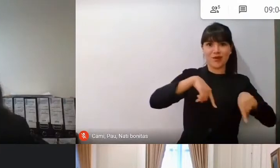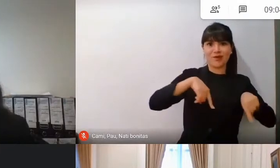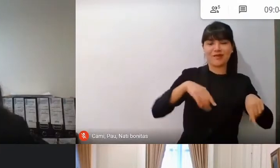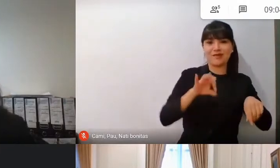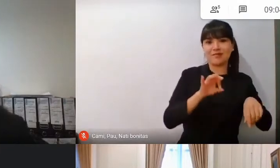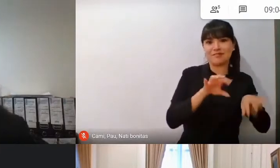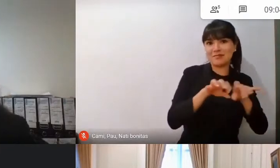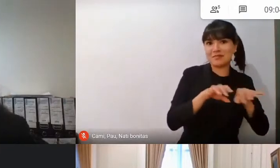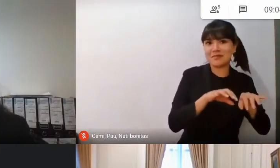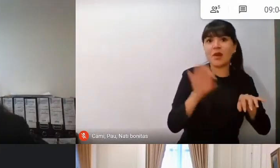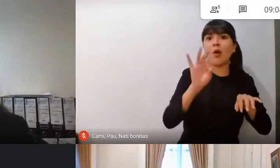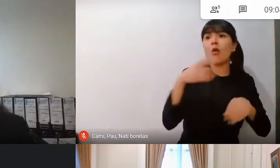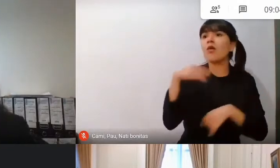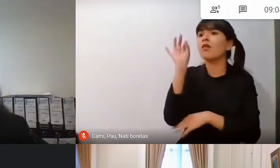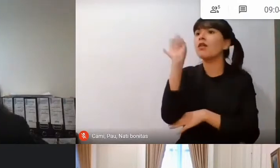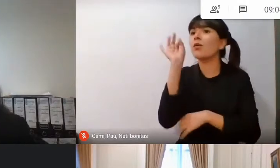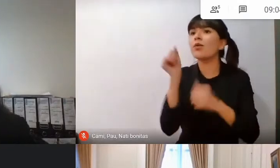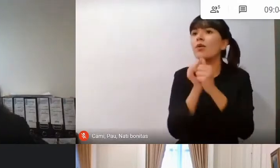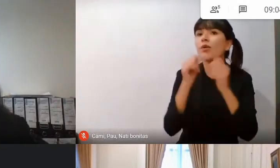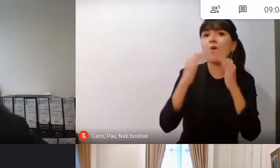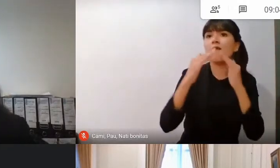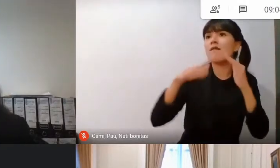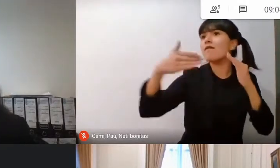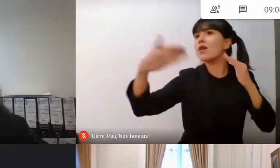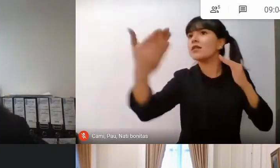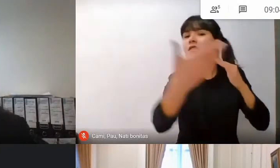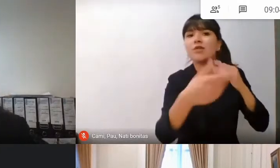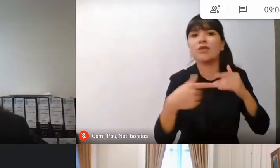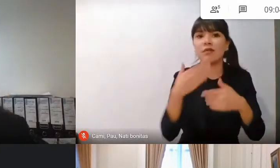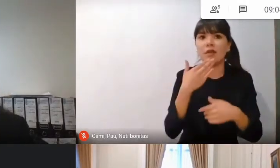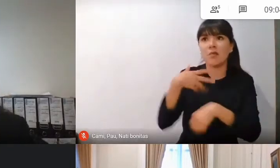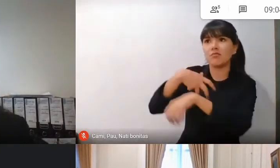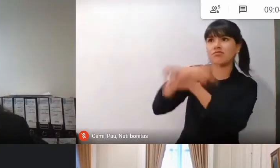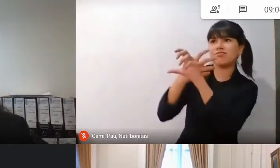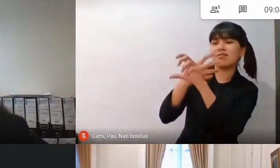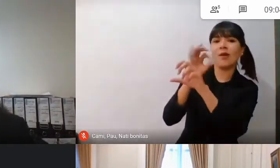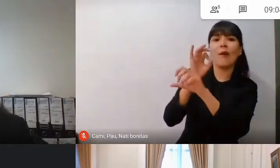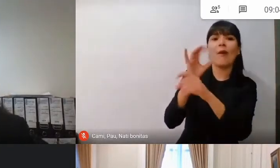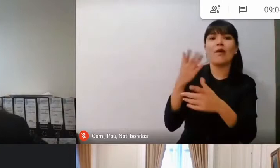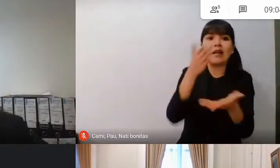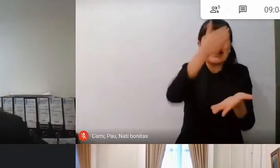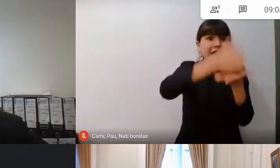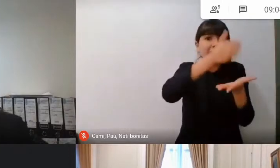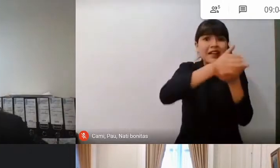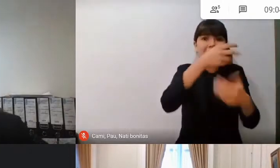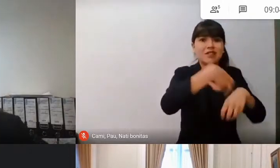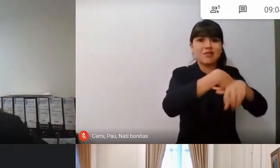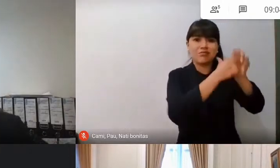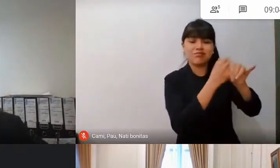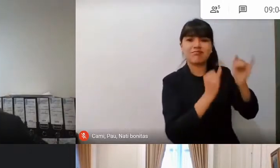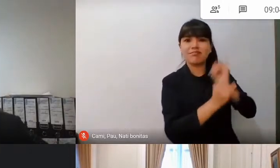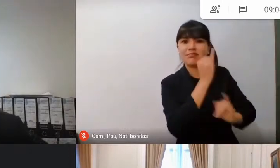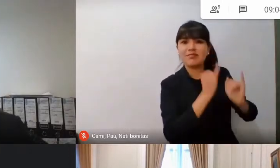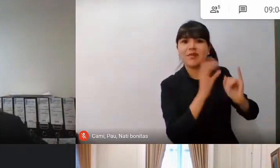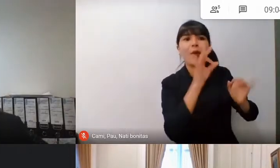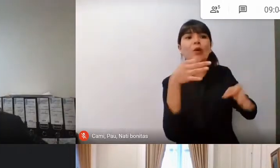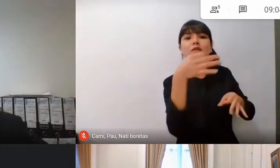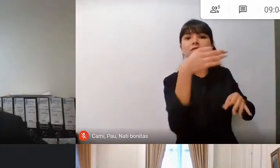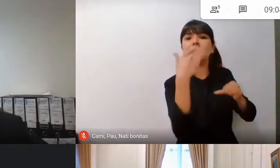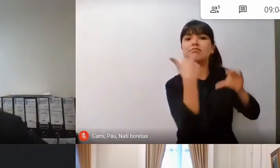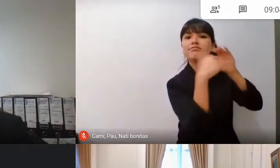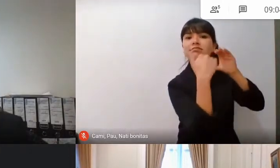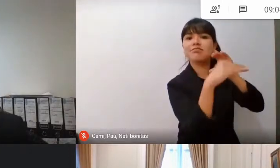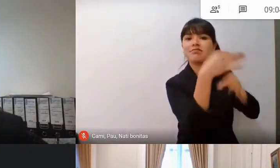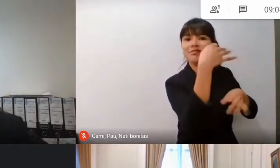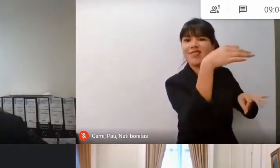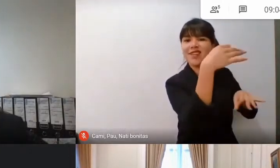vecinos, o que las clases iban a ser de manera remota o con guía. Ha quedado en relieve también